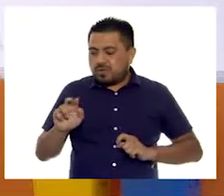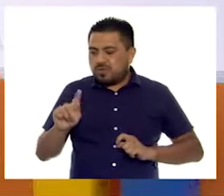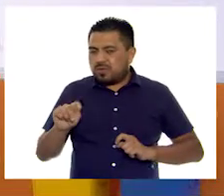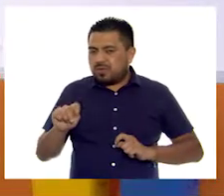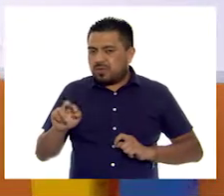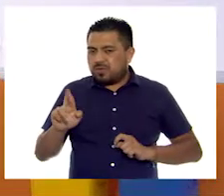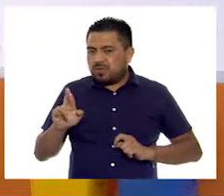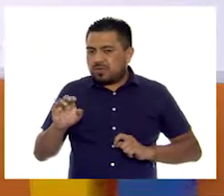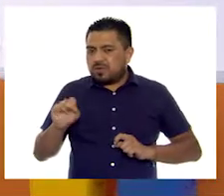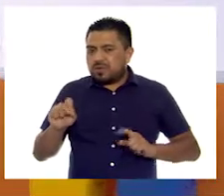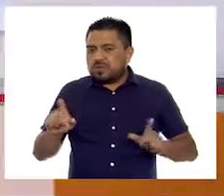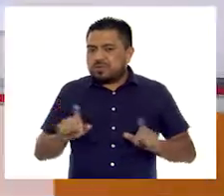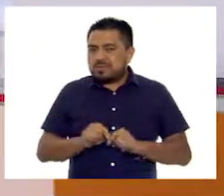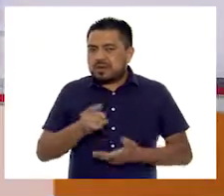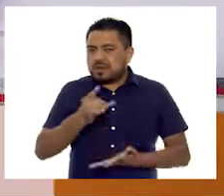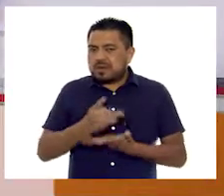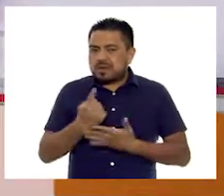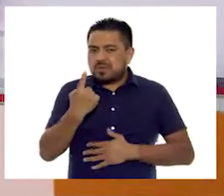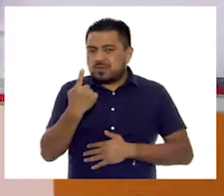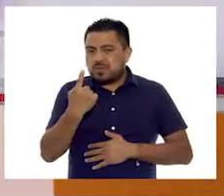obtuvimos uno.